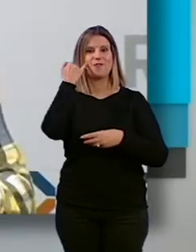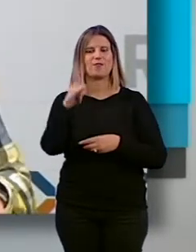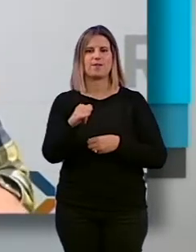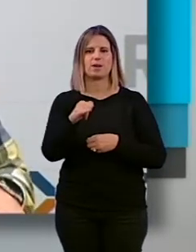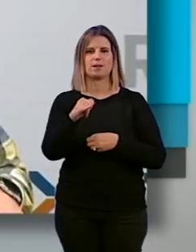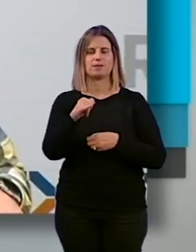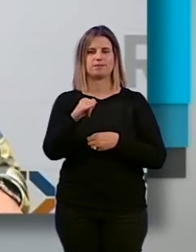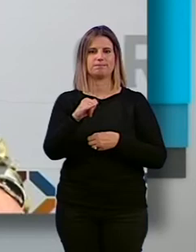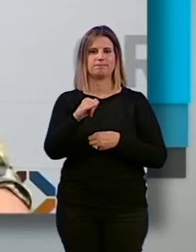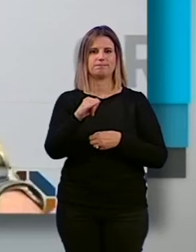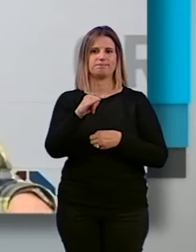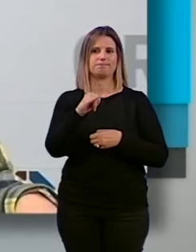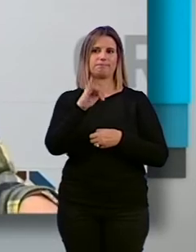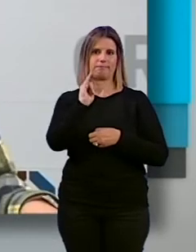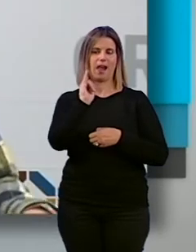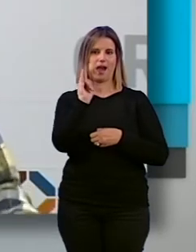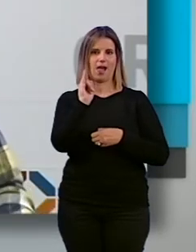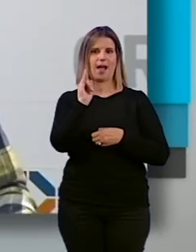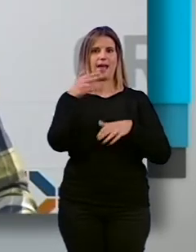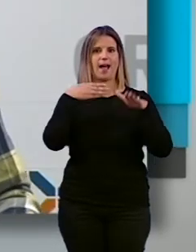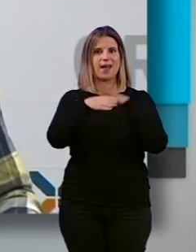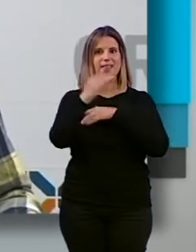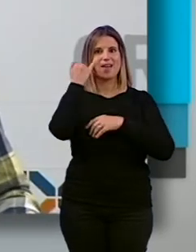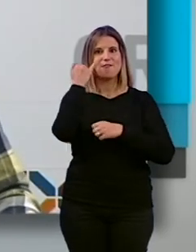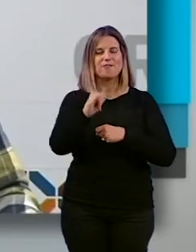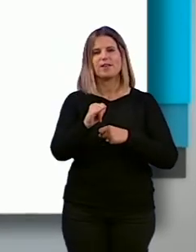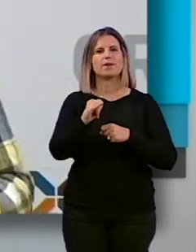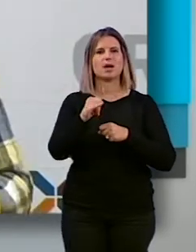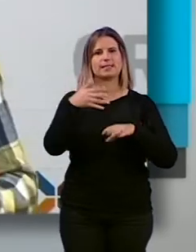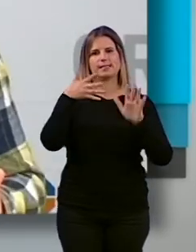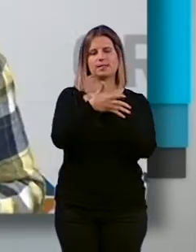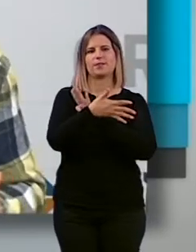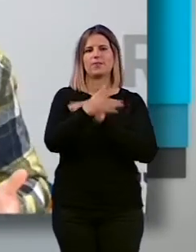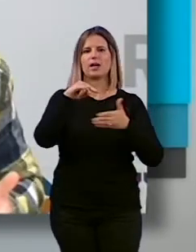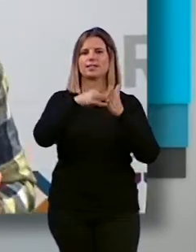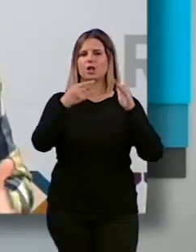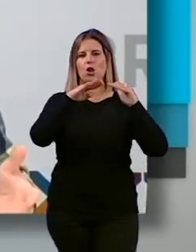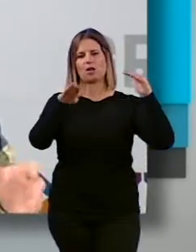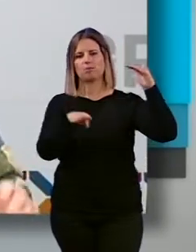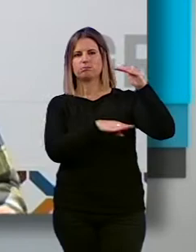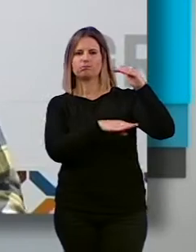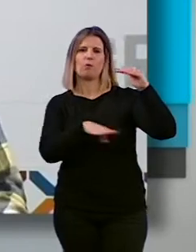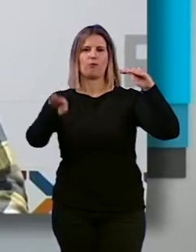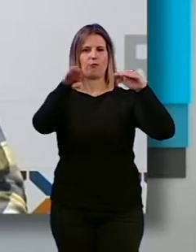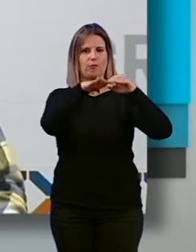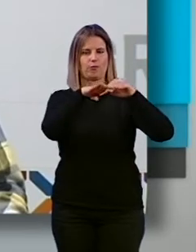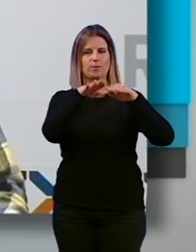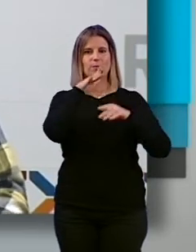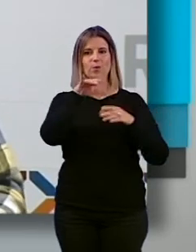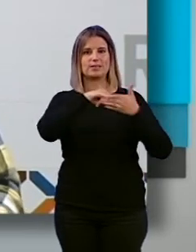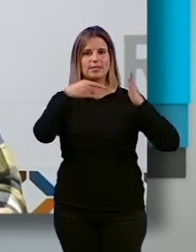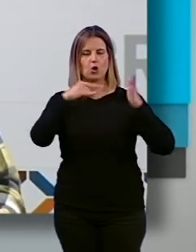óptica. Acceder a fibra óptica supone acabar con brecha digital. La actuación a través de nuevas